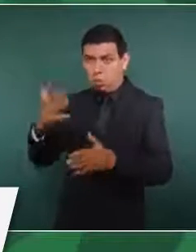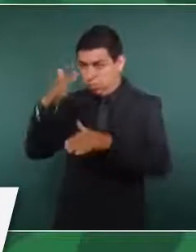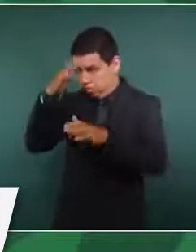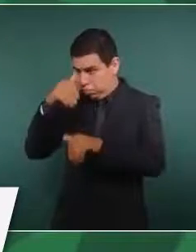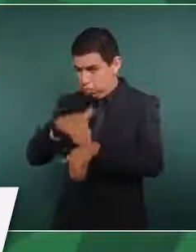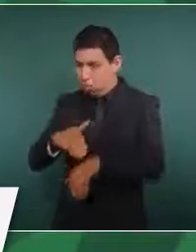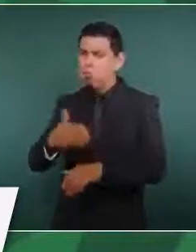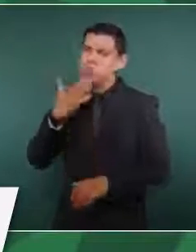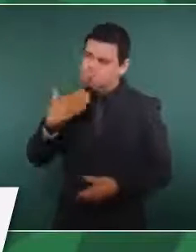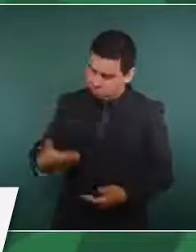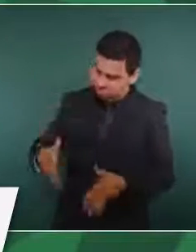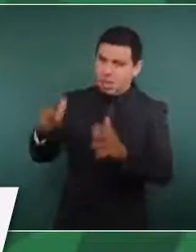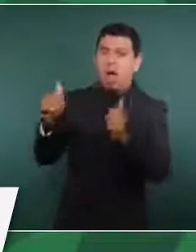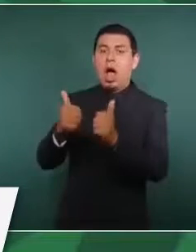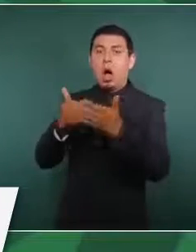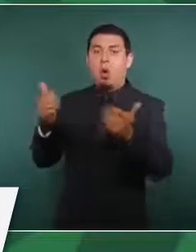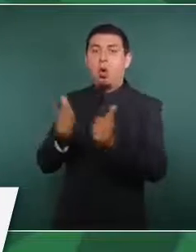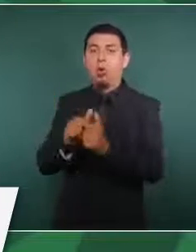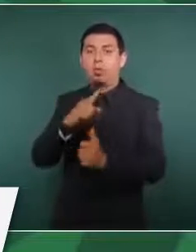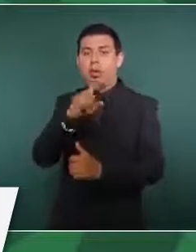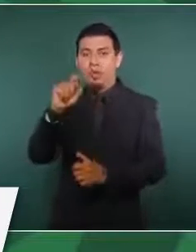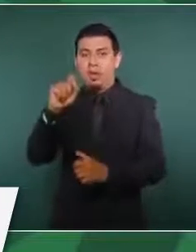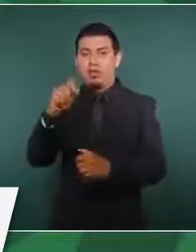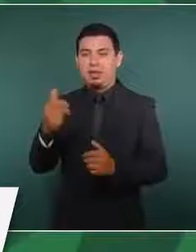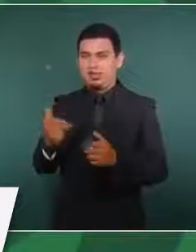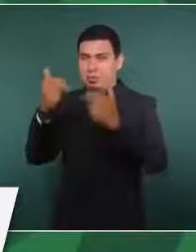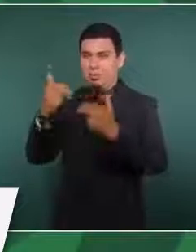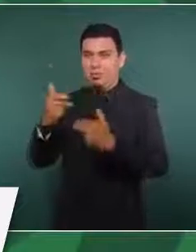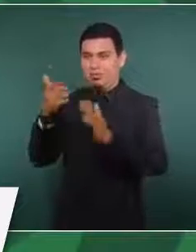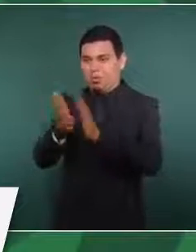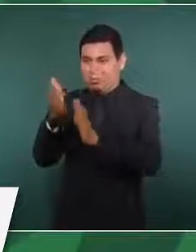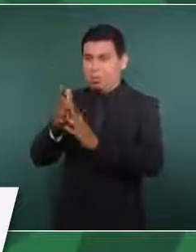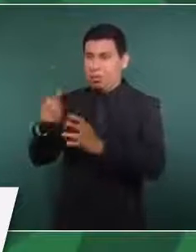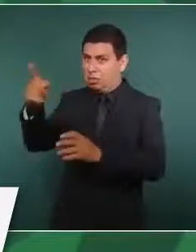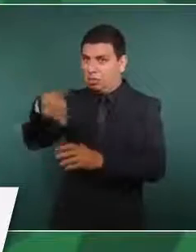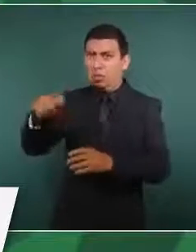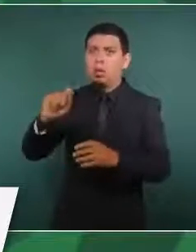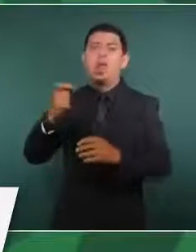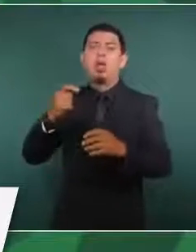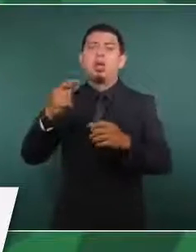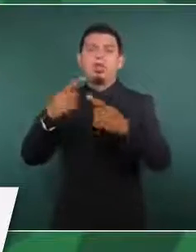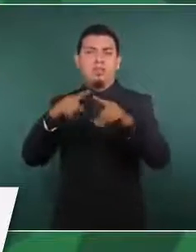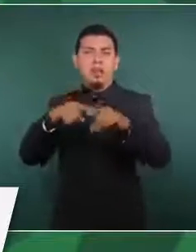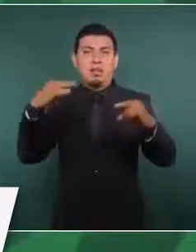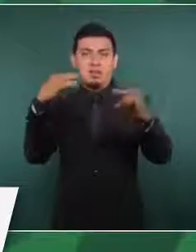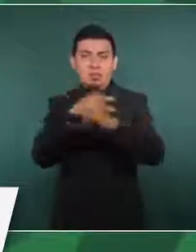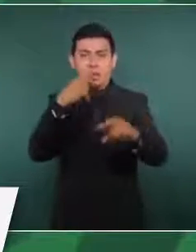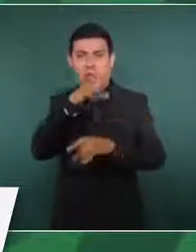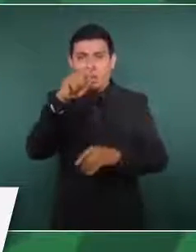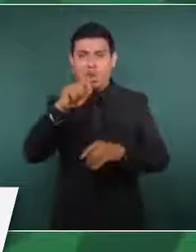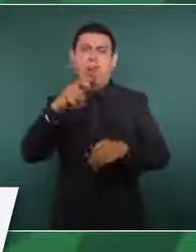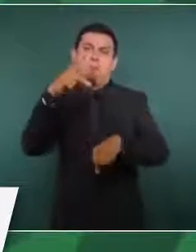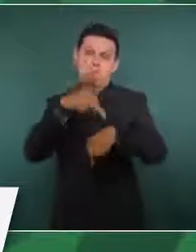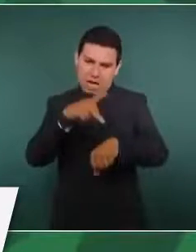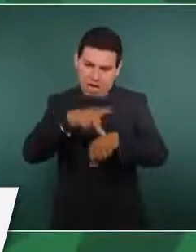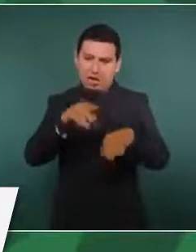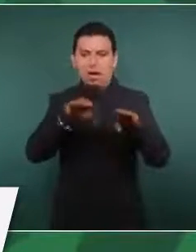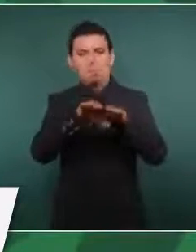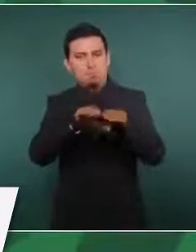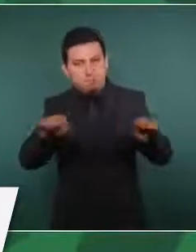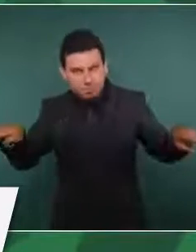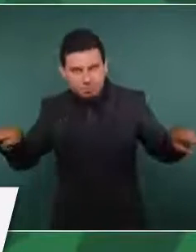120 frentes, 120 caminos donde estamos trabajando